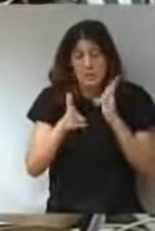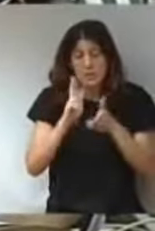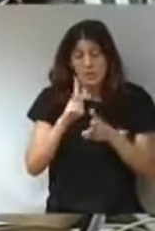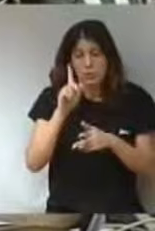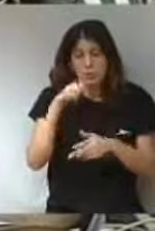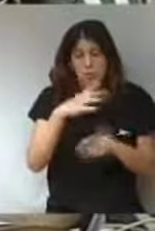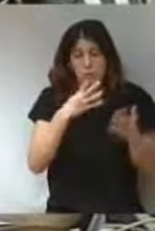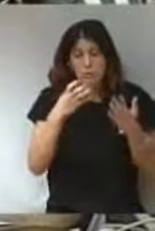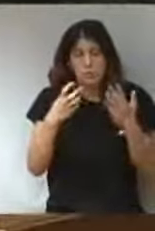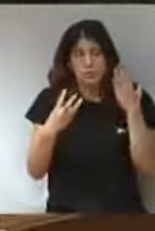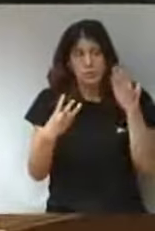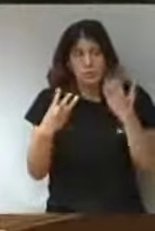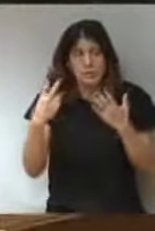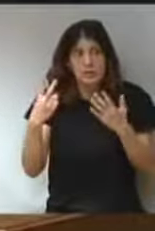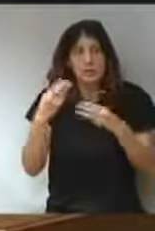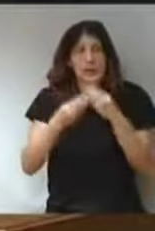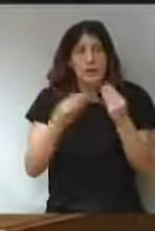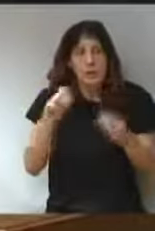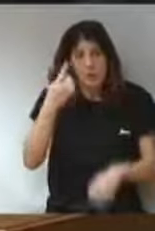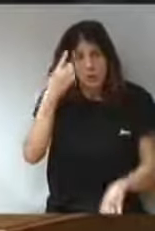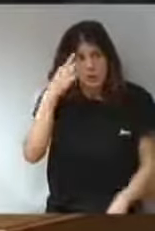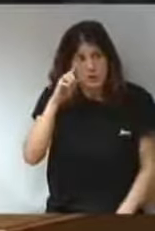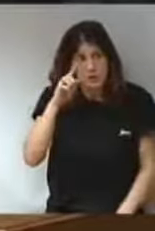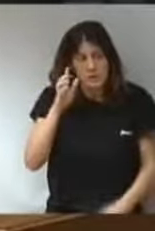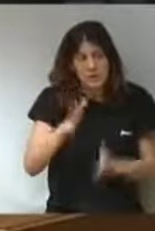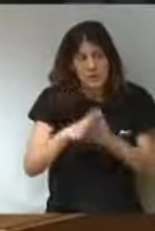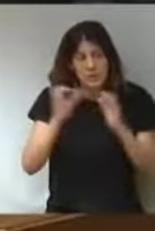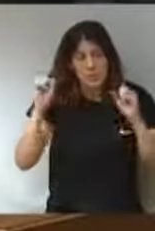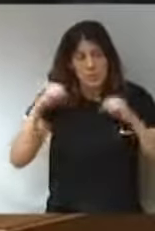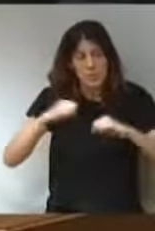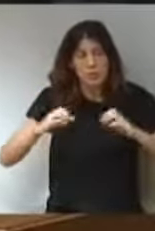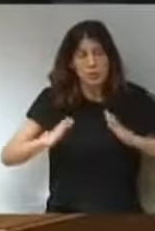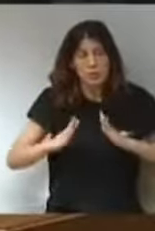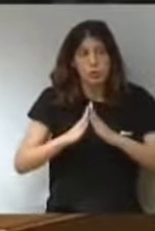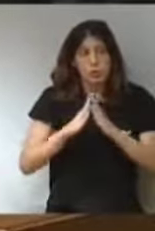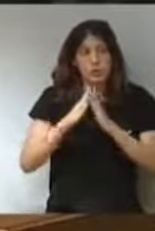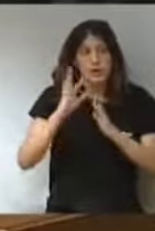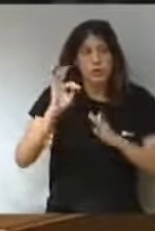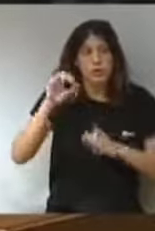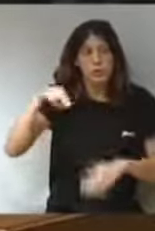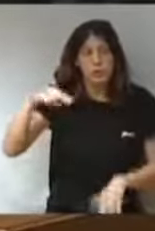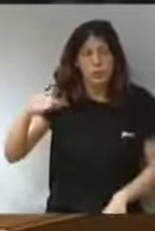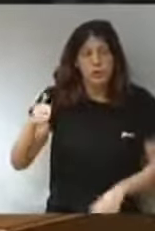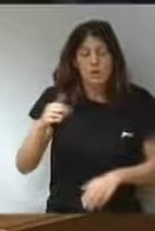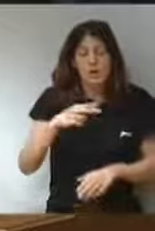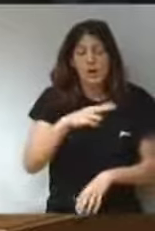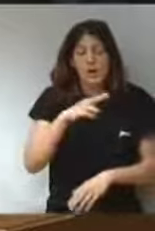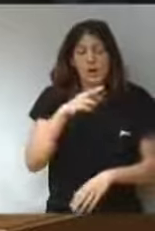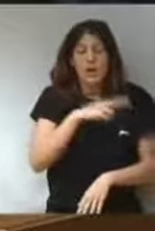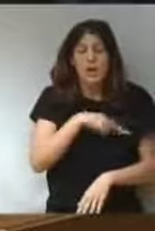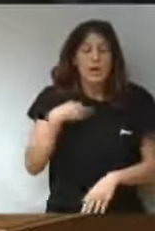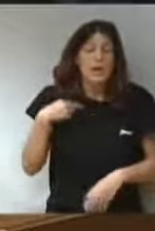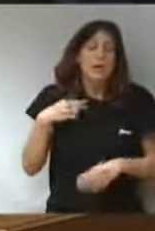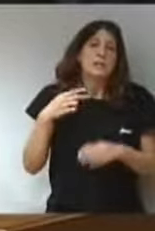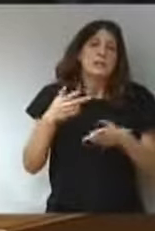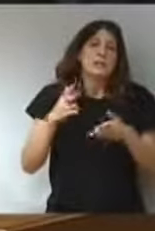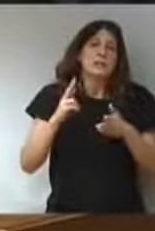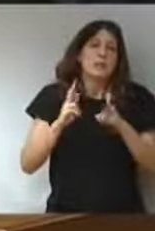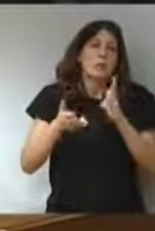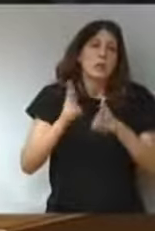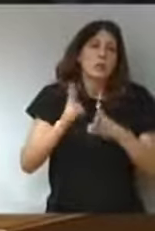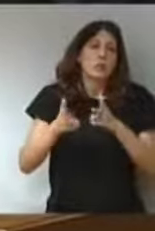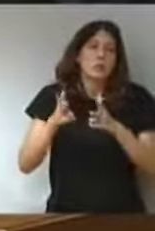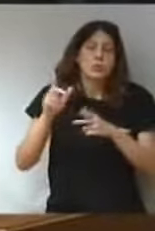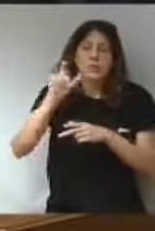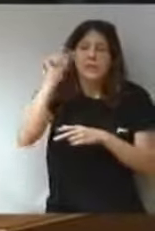1937? Permítanme que se lo diga, se llamó el Pacto de Santoña. Los nacionalistas vascos pactaron su rendición ante los italianos